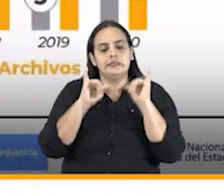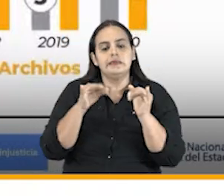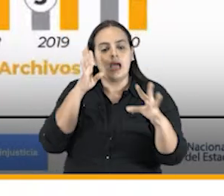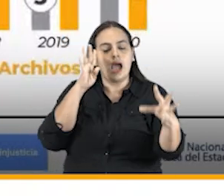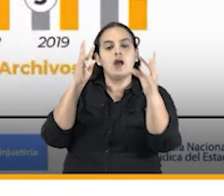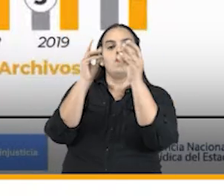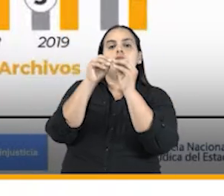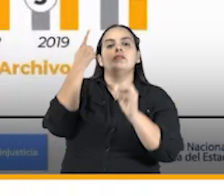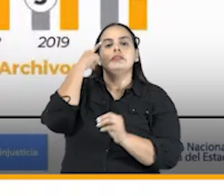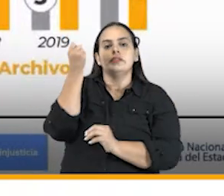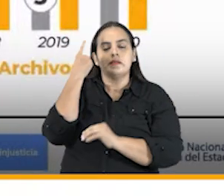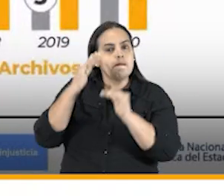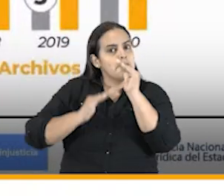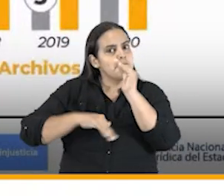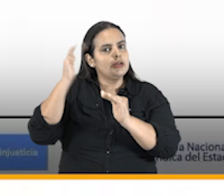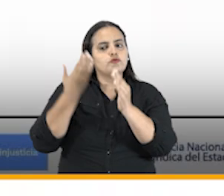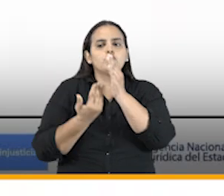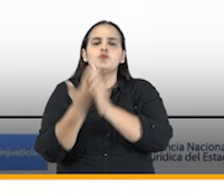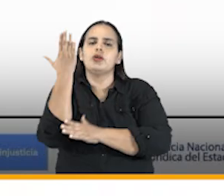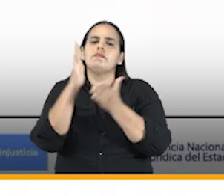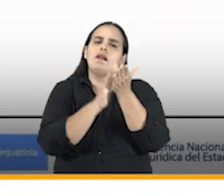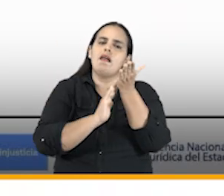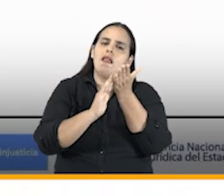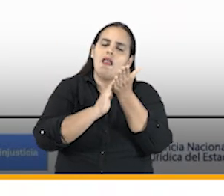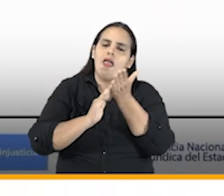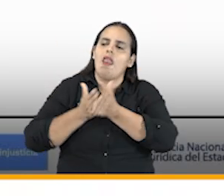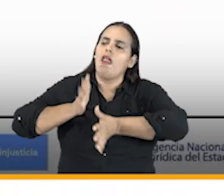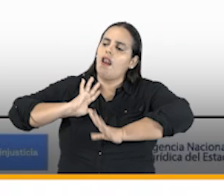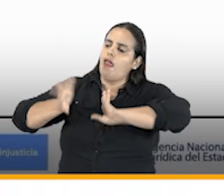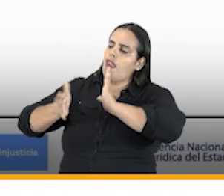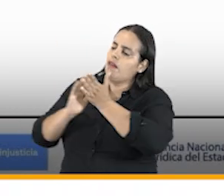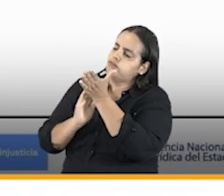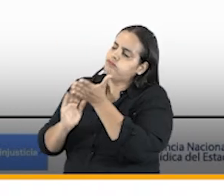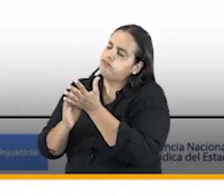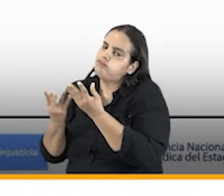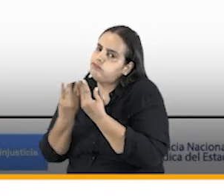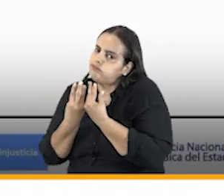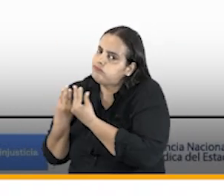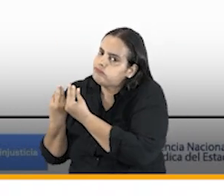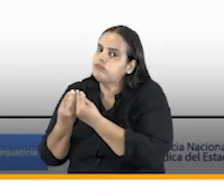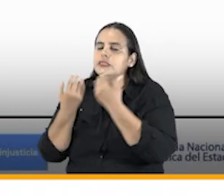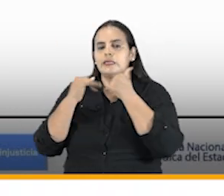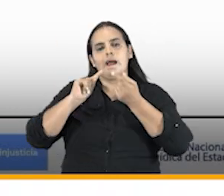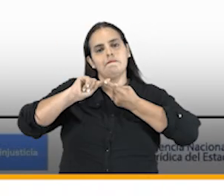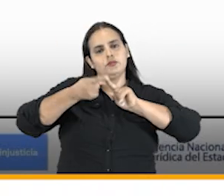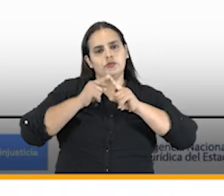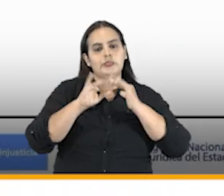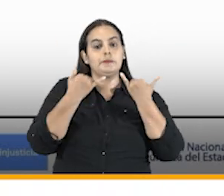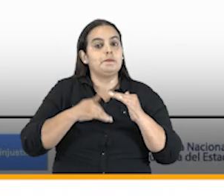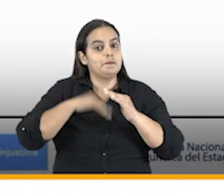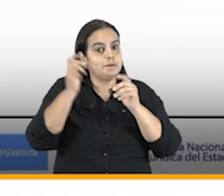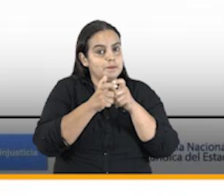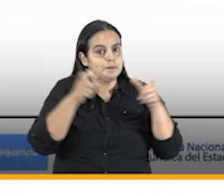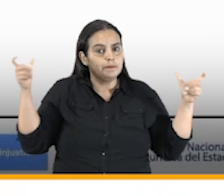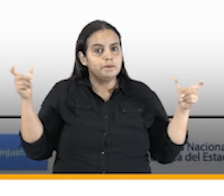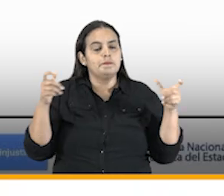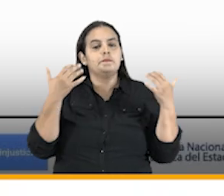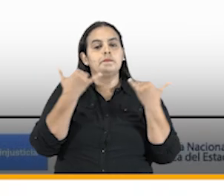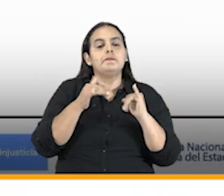más y nuevas soluciones amistosas igualmente hemos aumentado el número de admisibilidad de